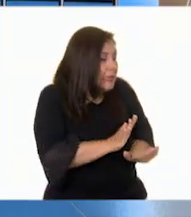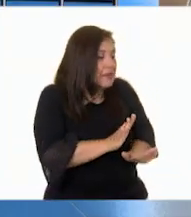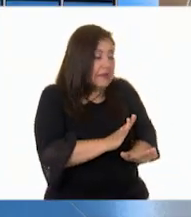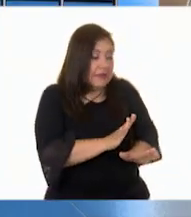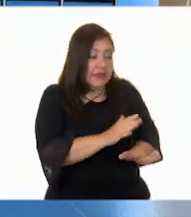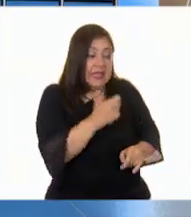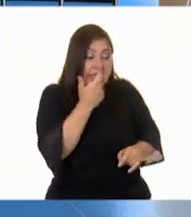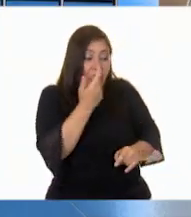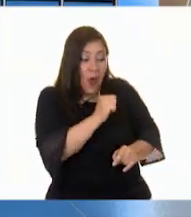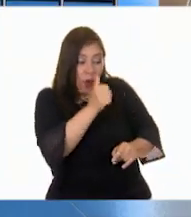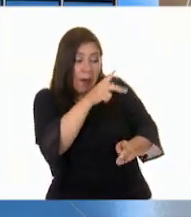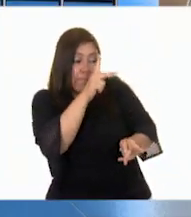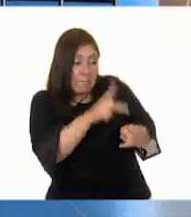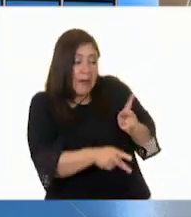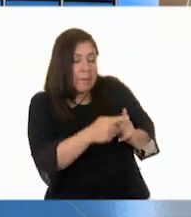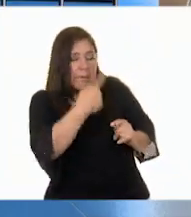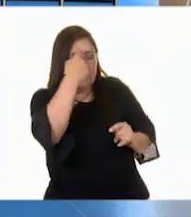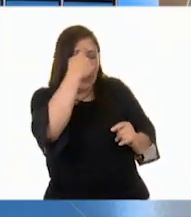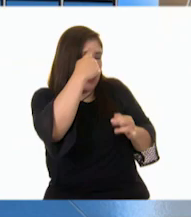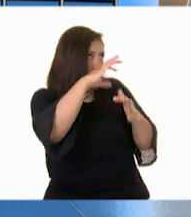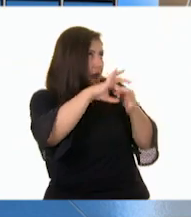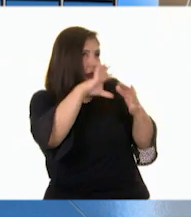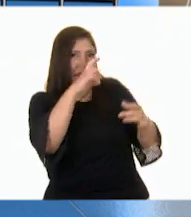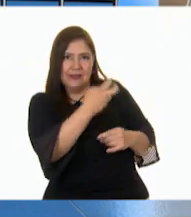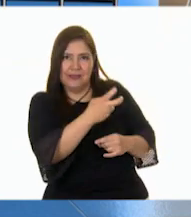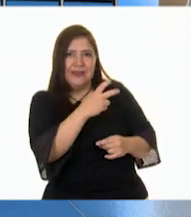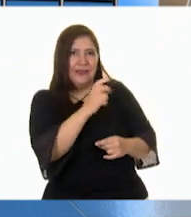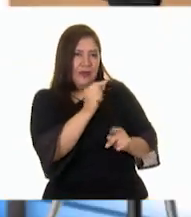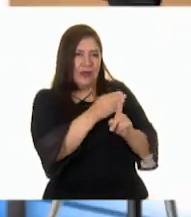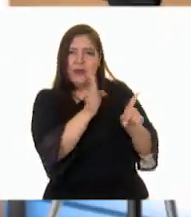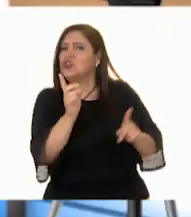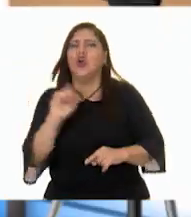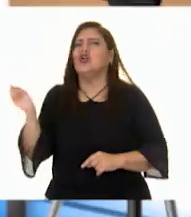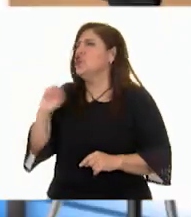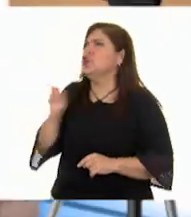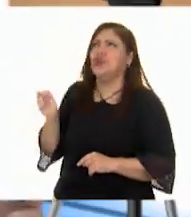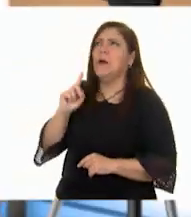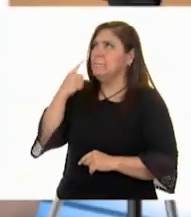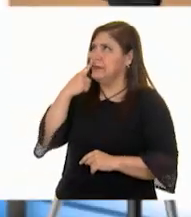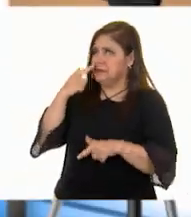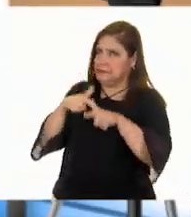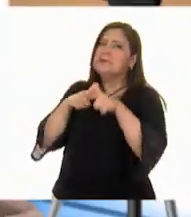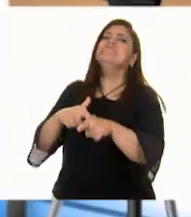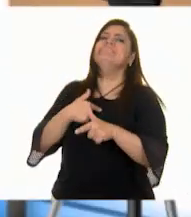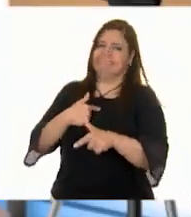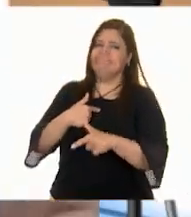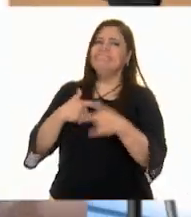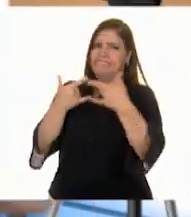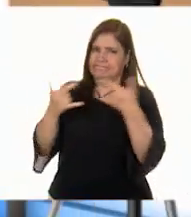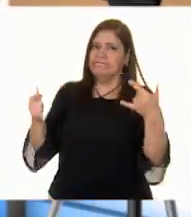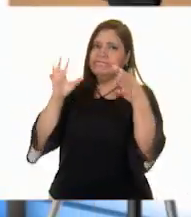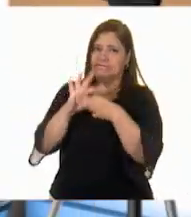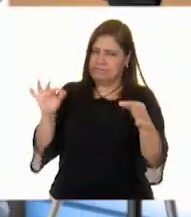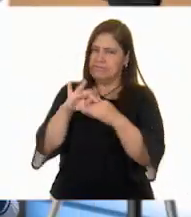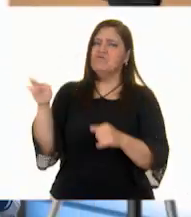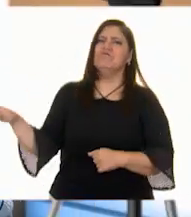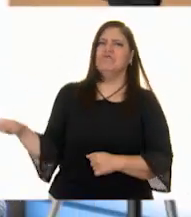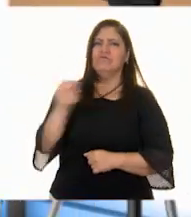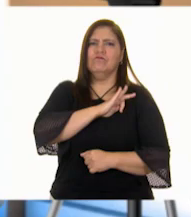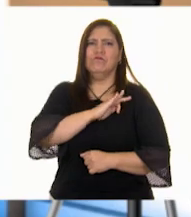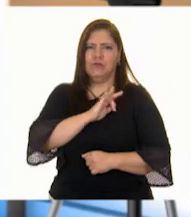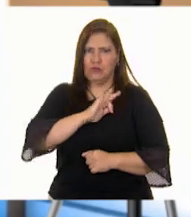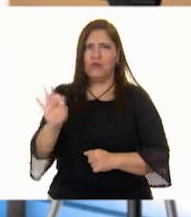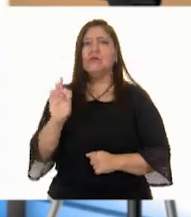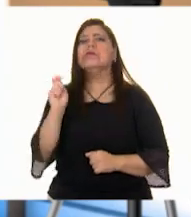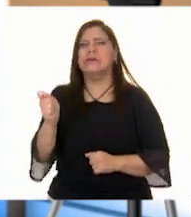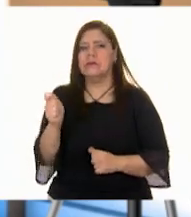¿Quieres que vayamos a otra pausa para distraer nuestra atención? No, no, Ale. Puedo terminar mi historia. Sí, te